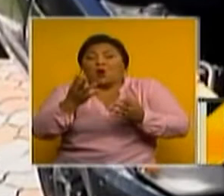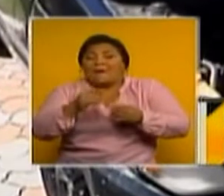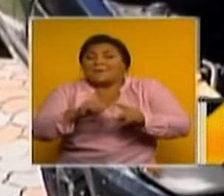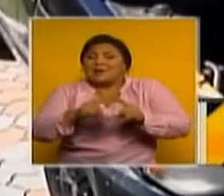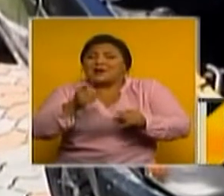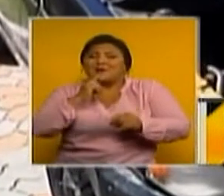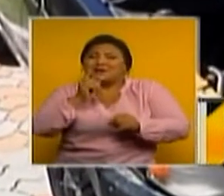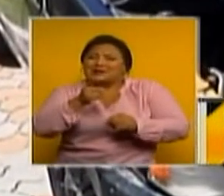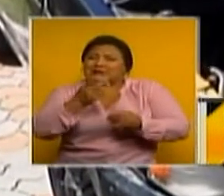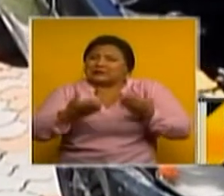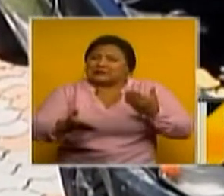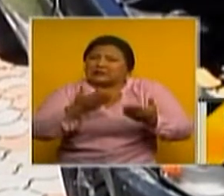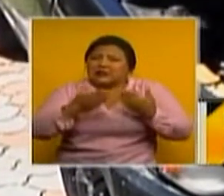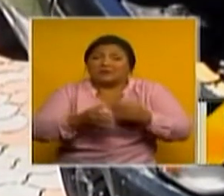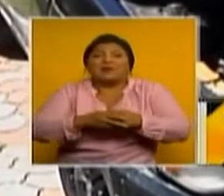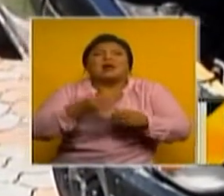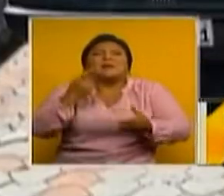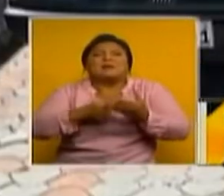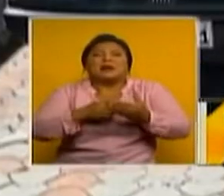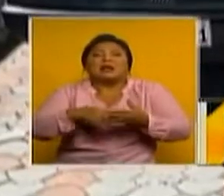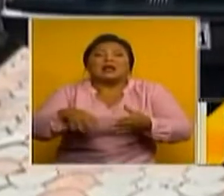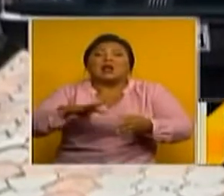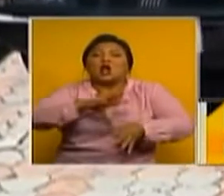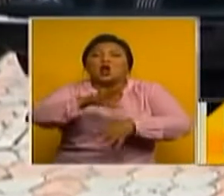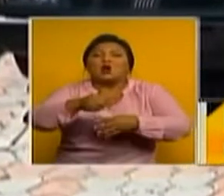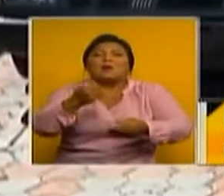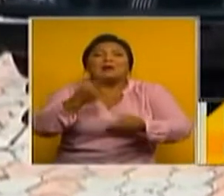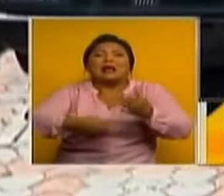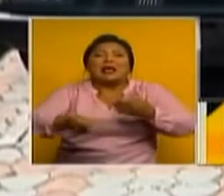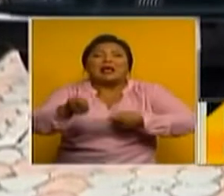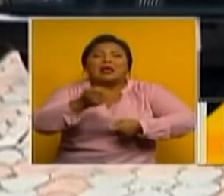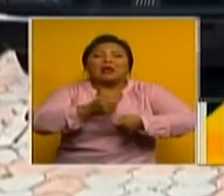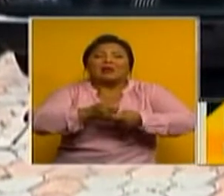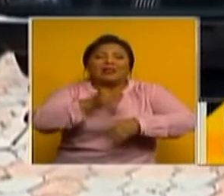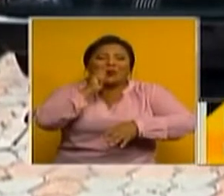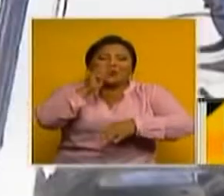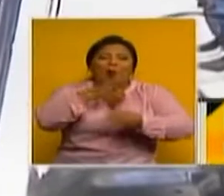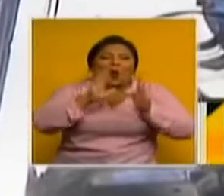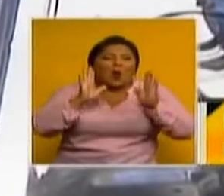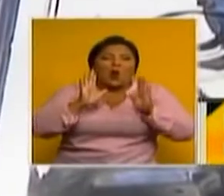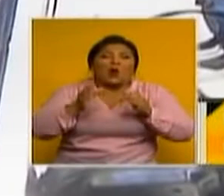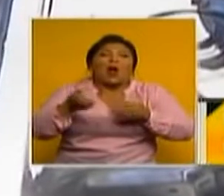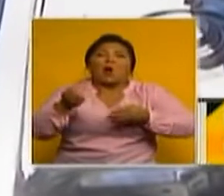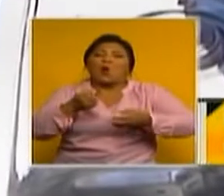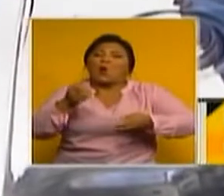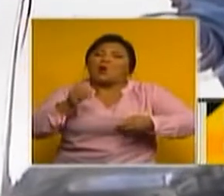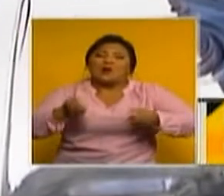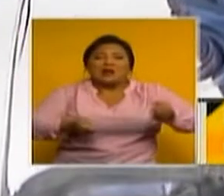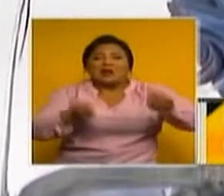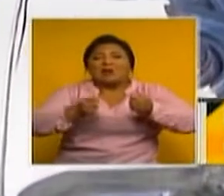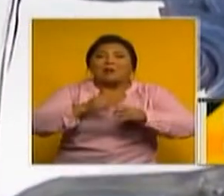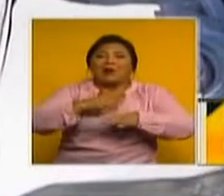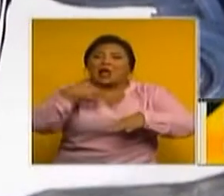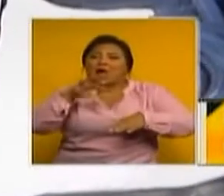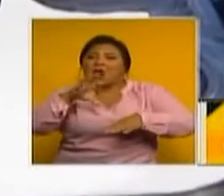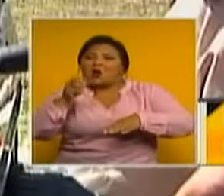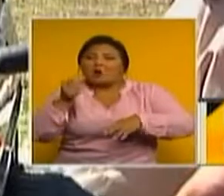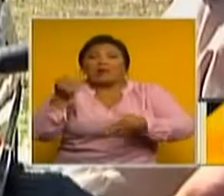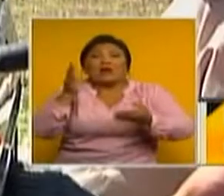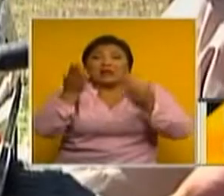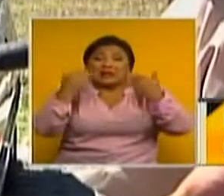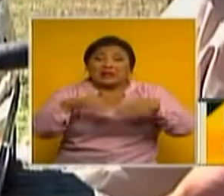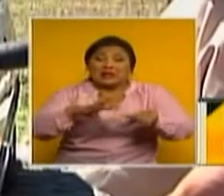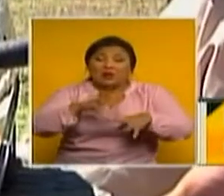Más bien, se sospecha que los hurtan para utilizarlos en venta de drogos simplemente para asaltar a transeúntes y cuando ya tienen todo el botín.